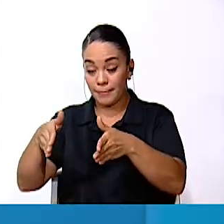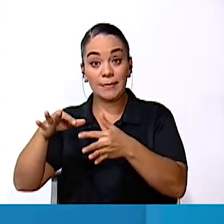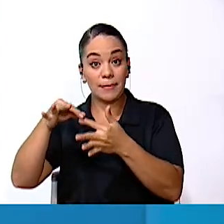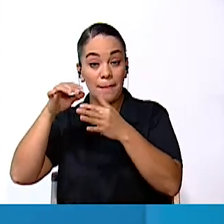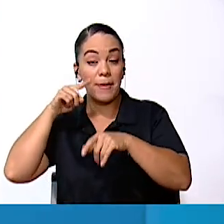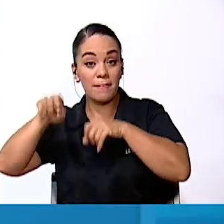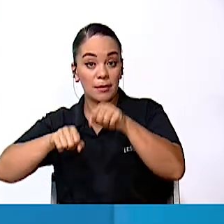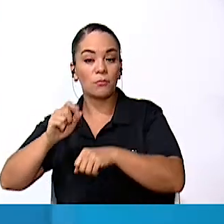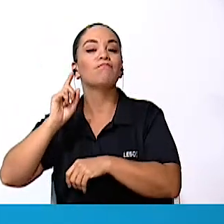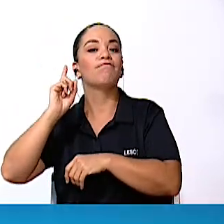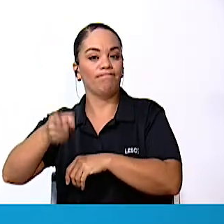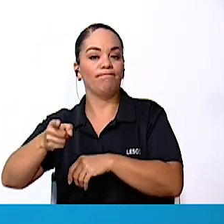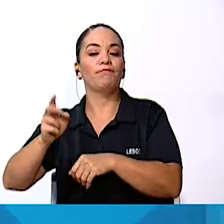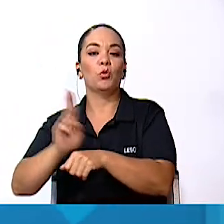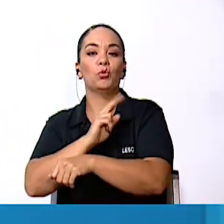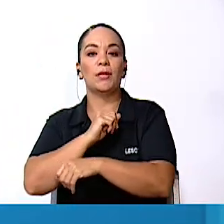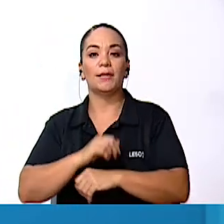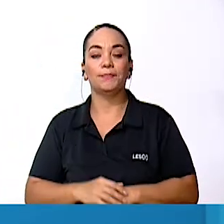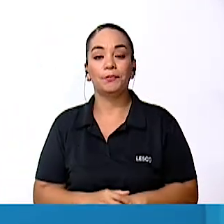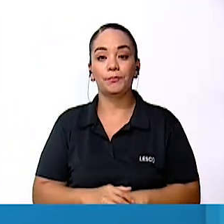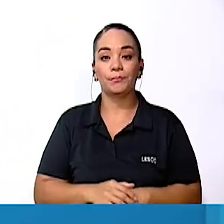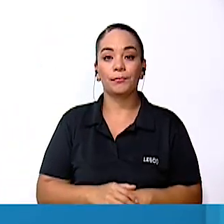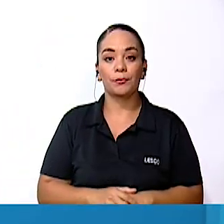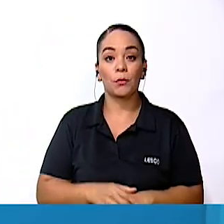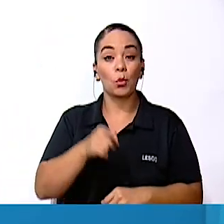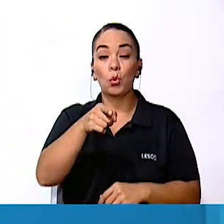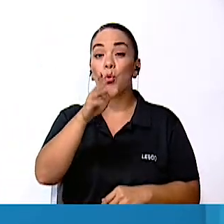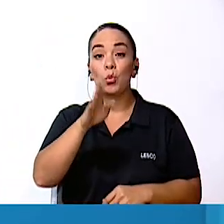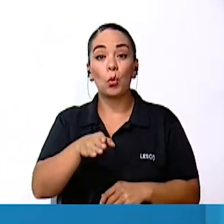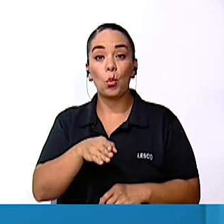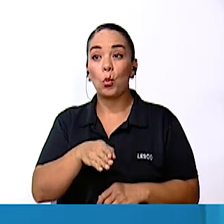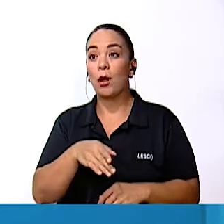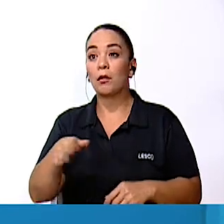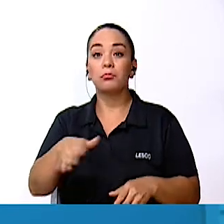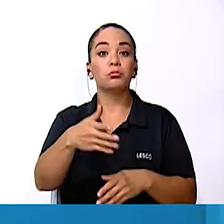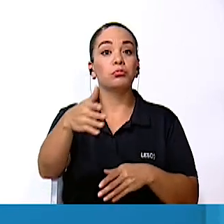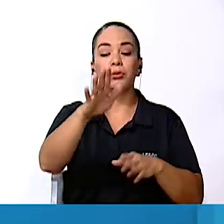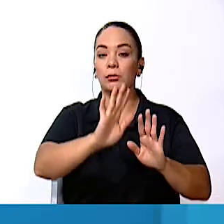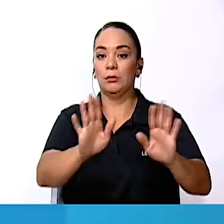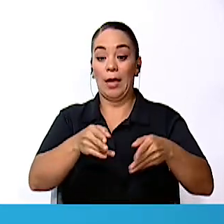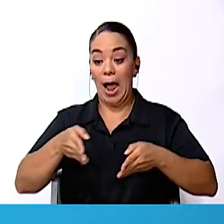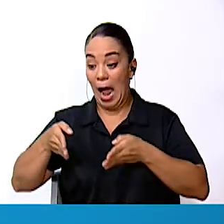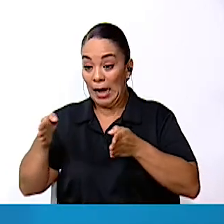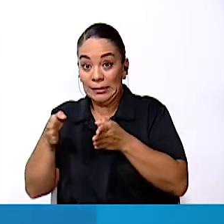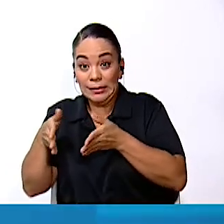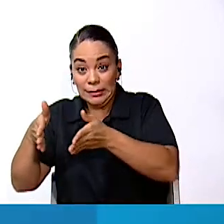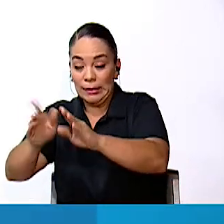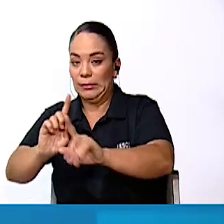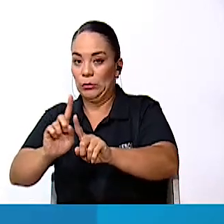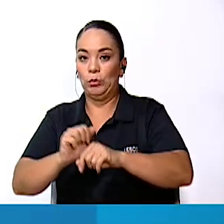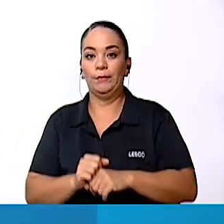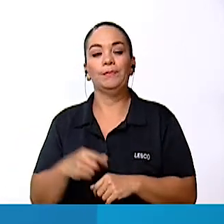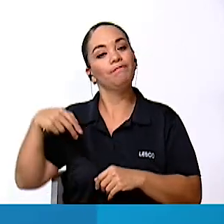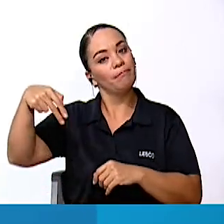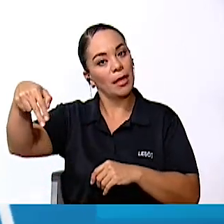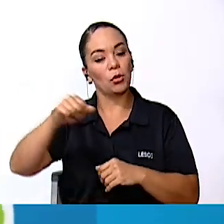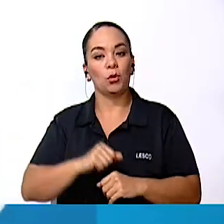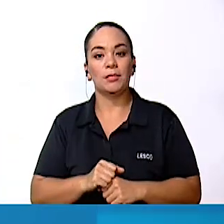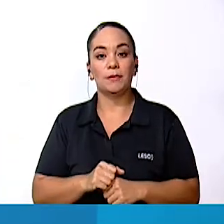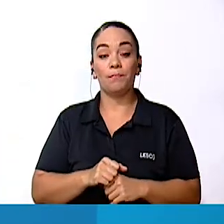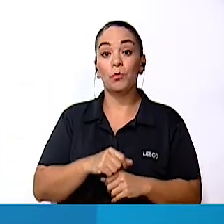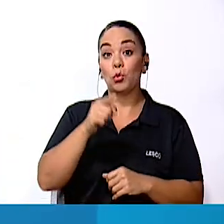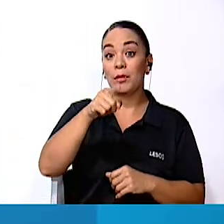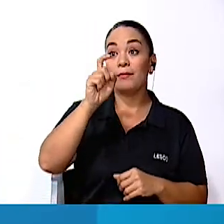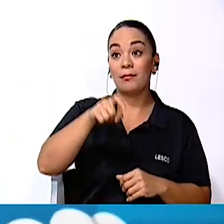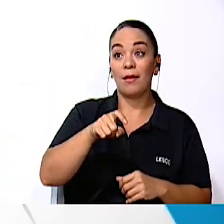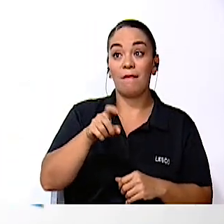Es obligatorio Nunca andes por la vereda Es solo para el uso de peatones En la calle Debes ir por la pista derecha A un metro de